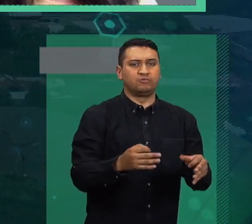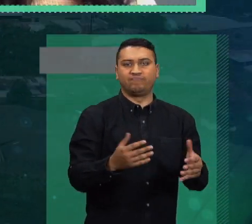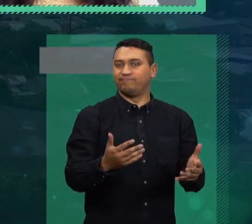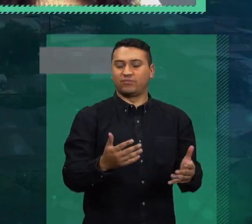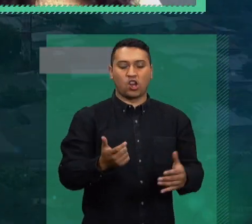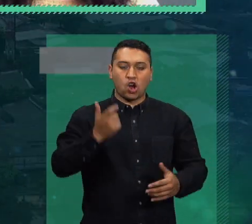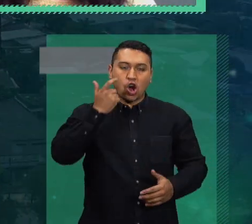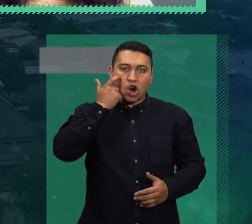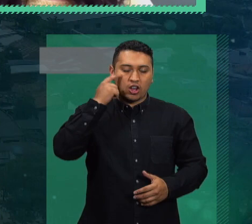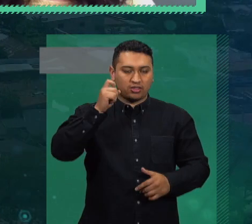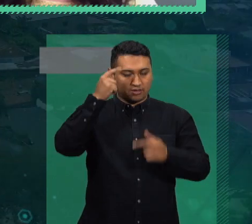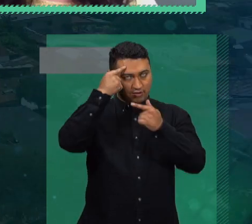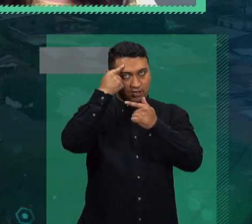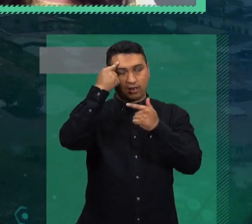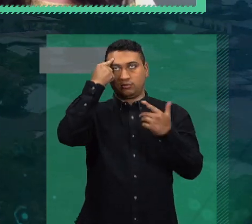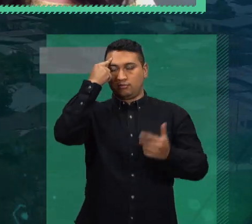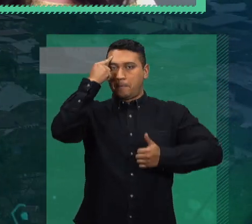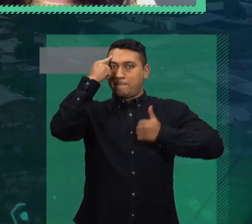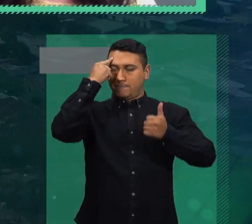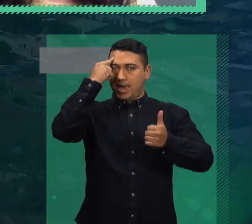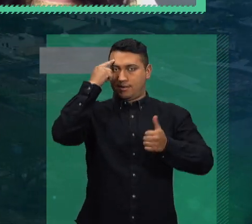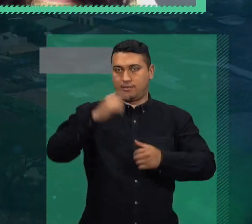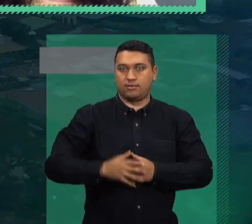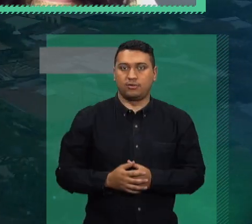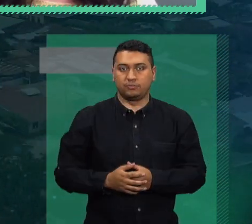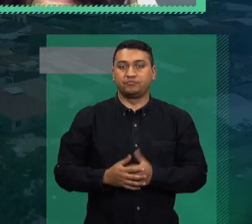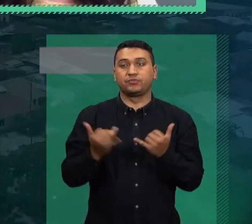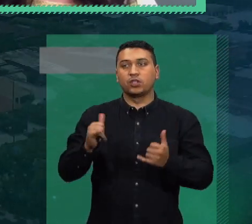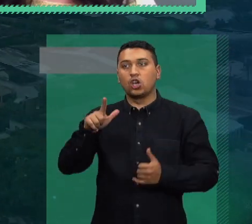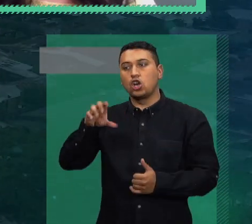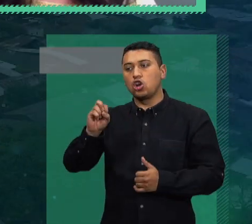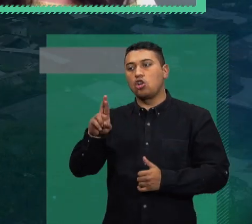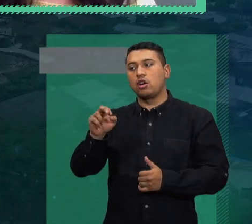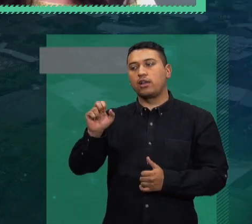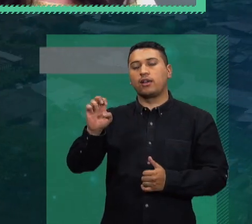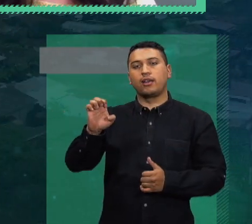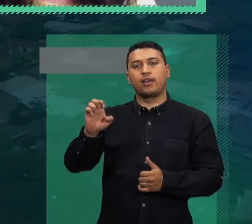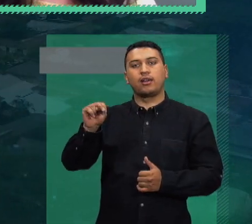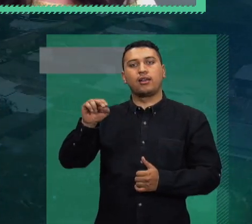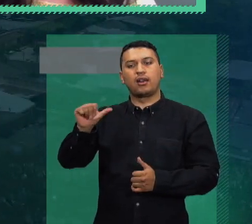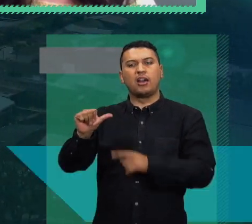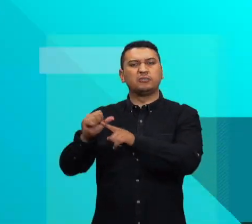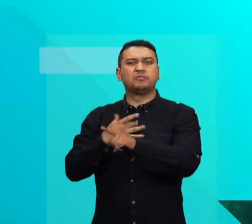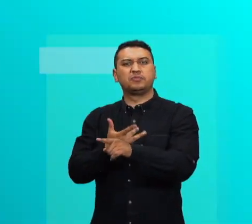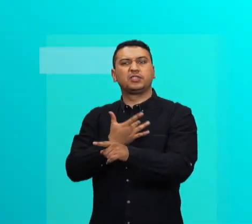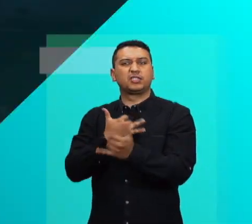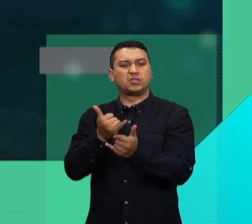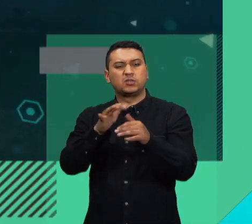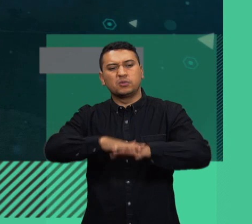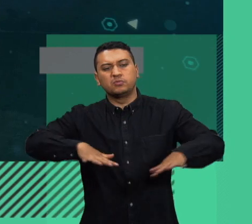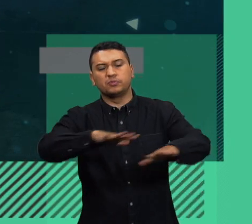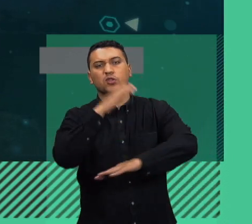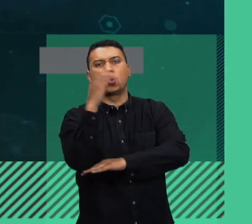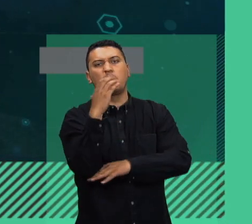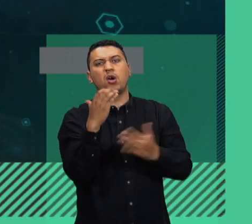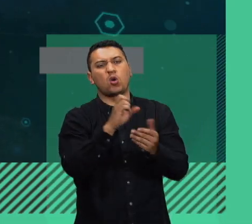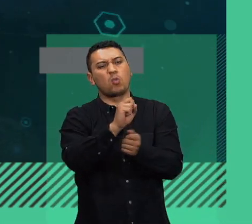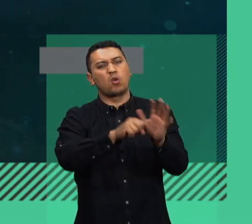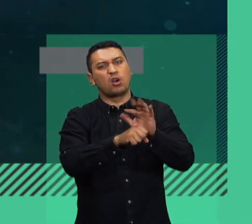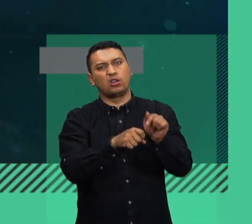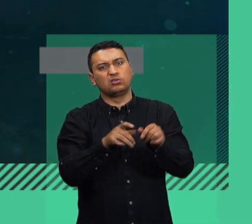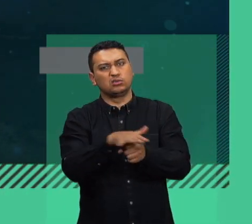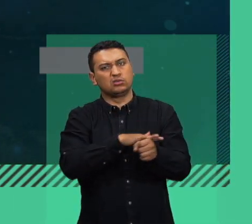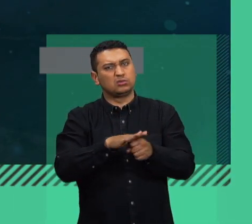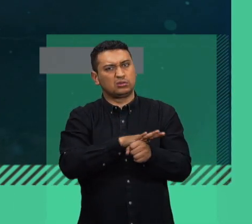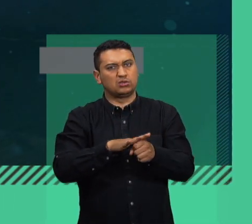hablemos entonces de cómo ve usted el paisaje de la salud mental en Colombia en esta situación puntual COVID-19. La pregunta sobre cuál es el panorama